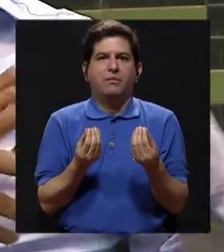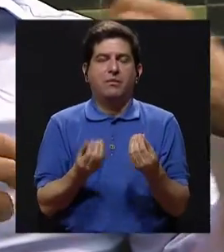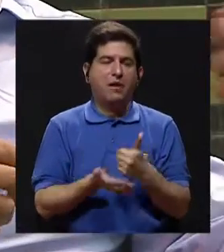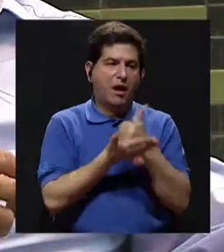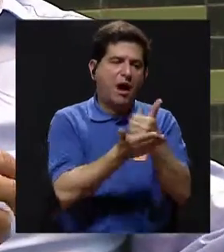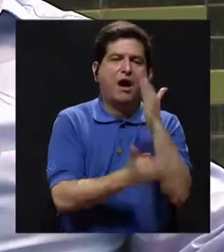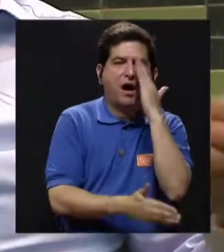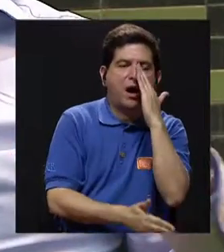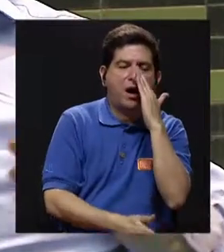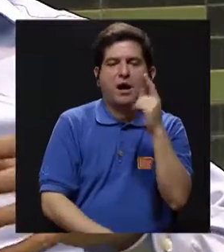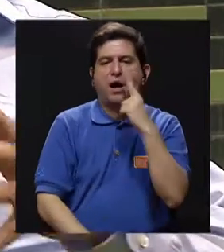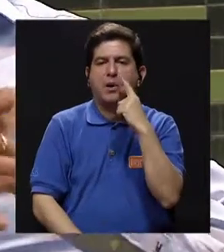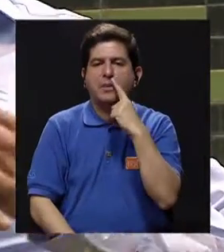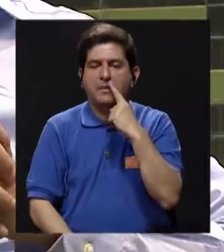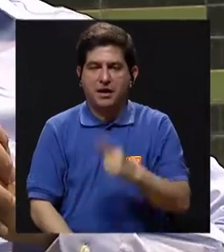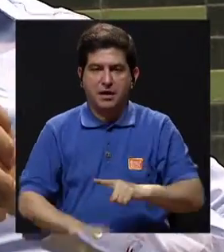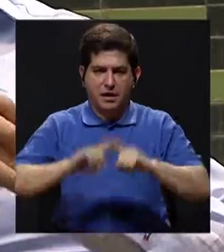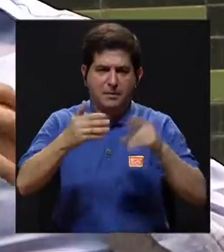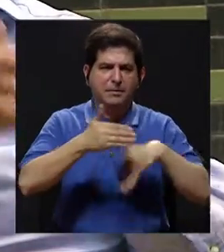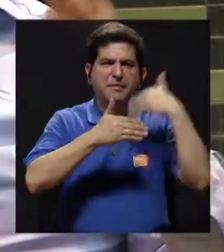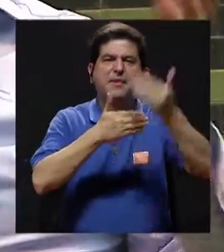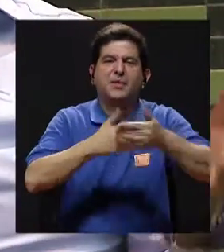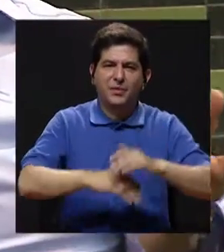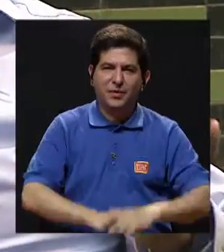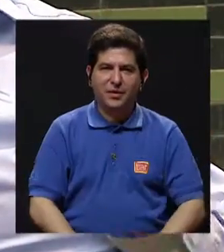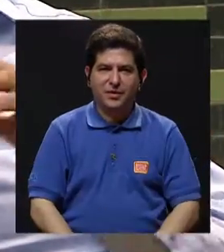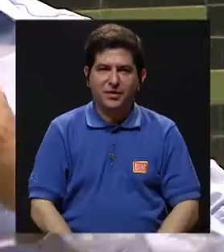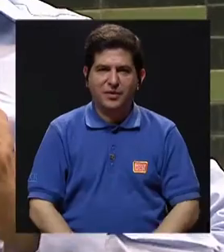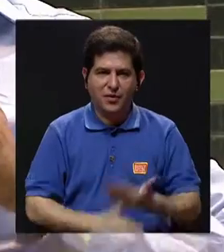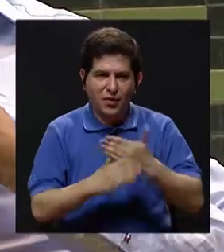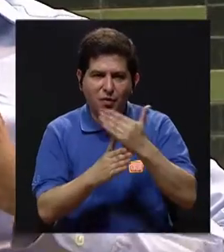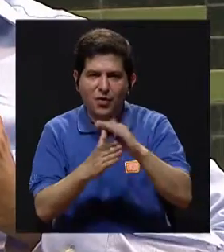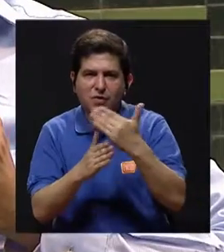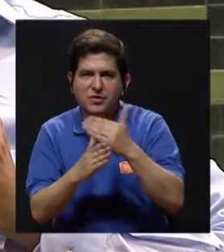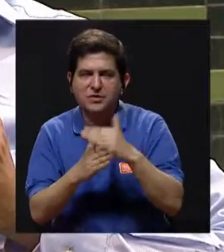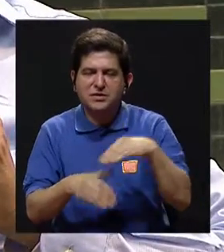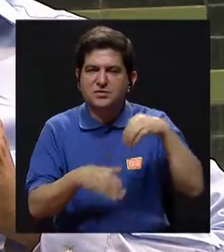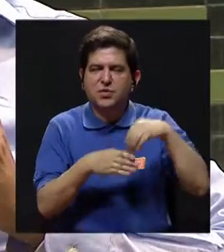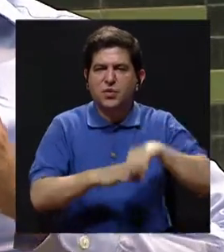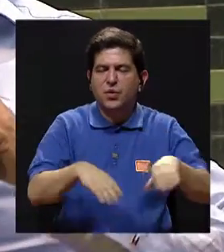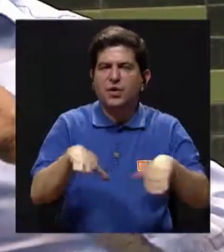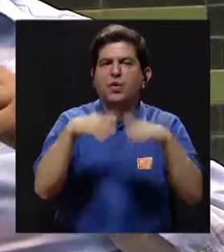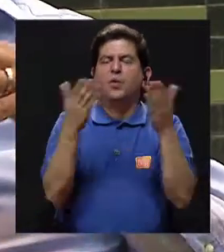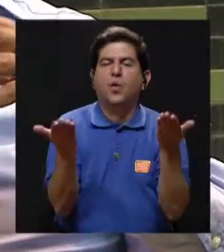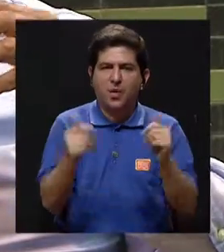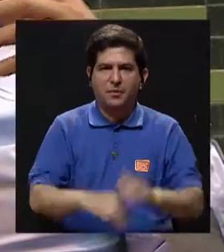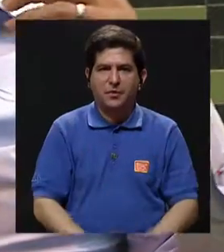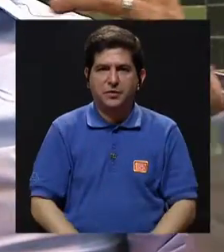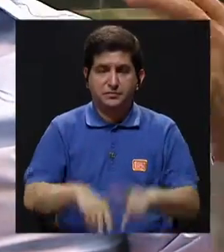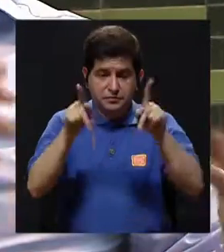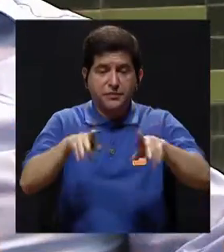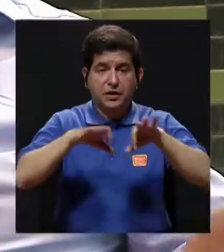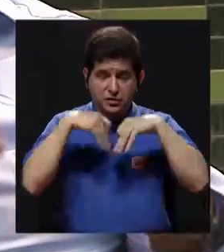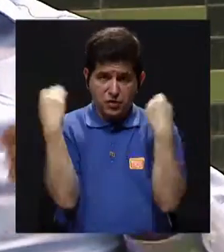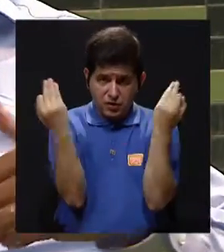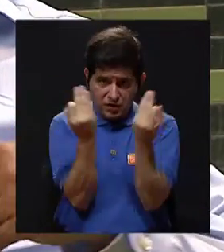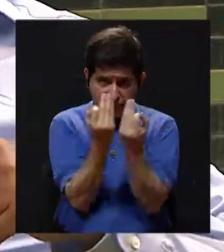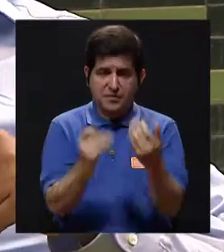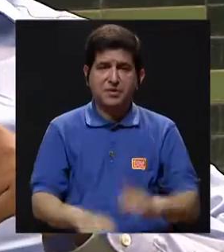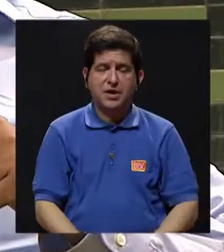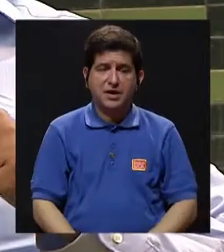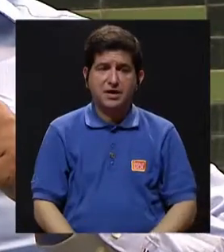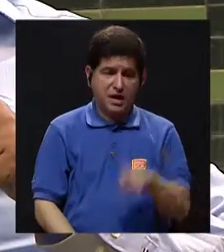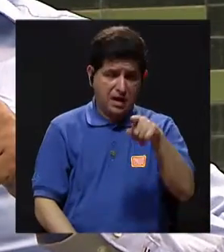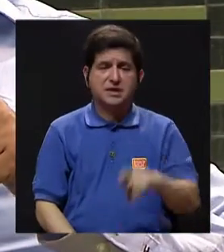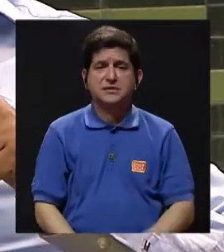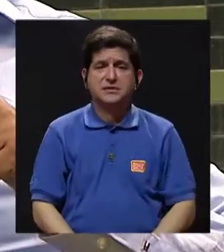Probablemente ayudar a la mamá, al papá, pero después de ahí ¿cómo distribuyo yo mi ingreso? Las personas, la familia reciben el